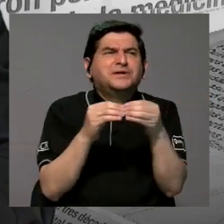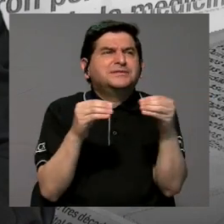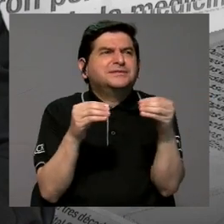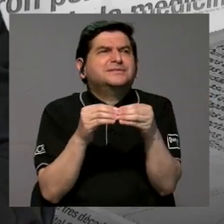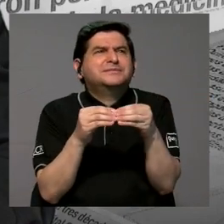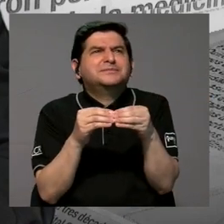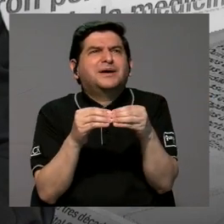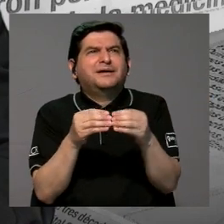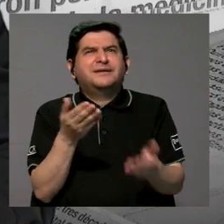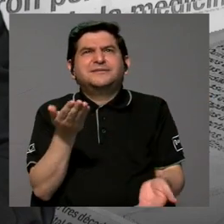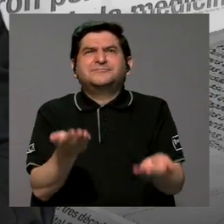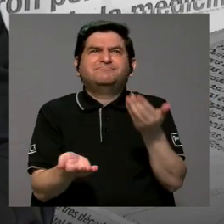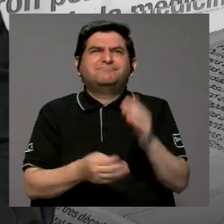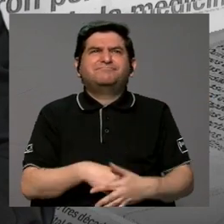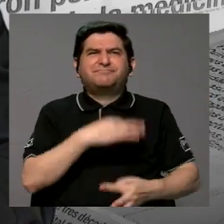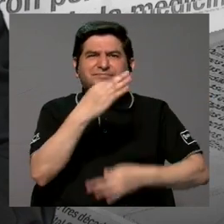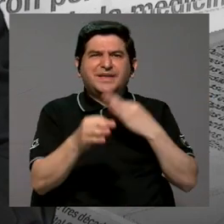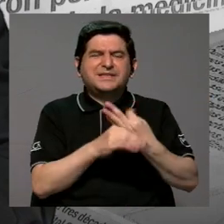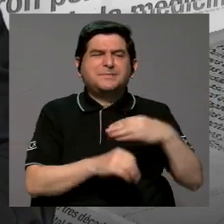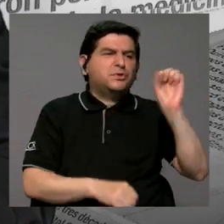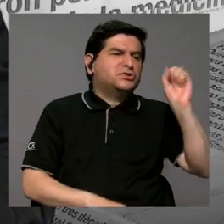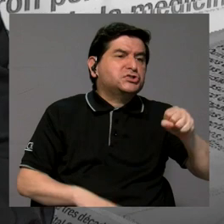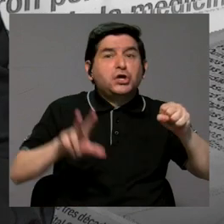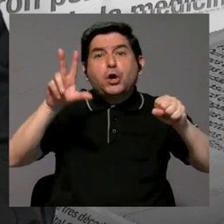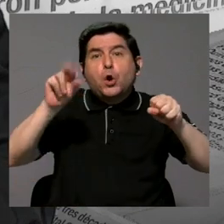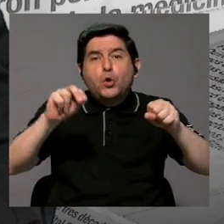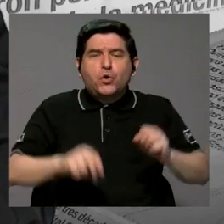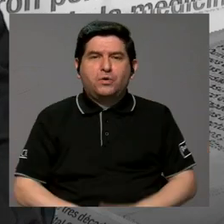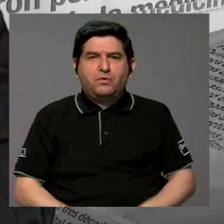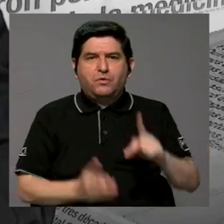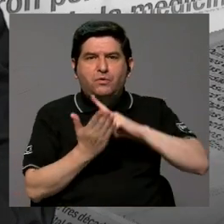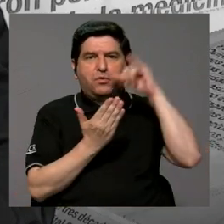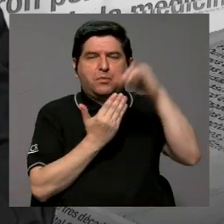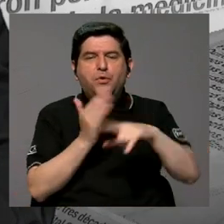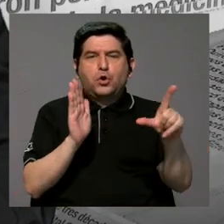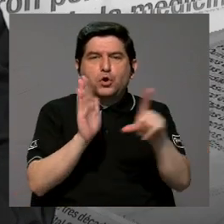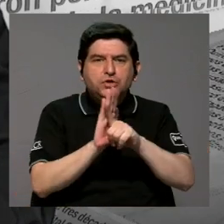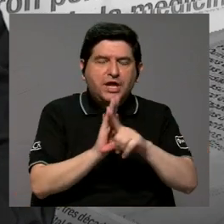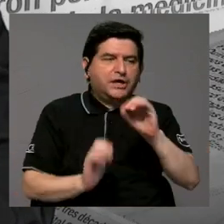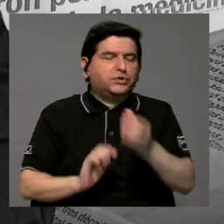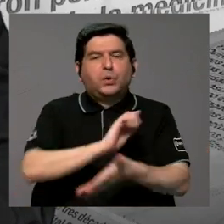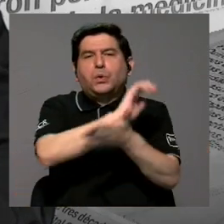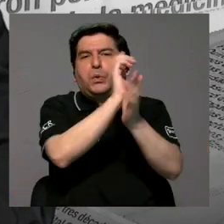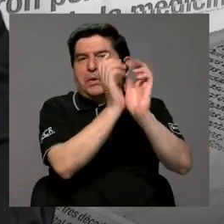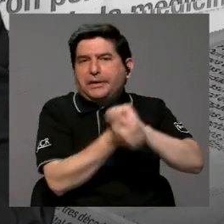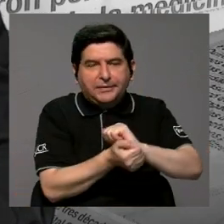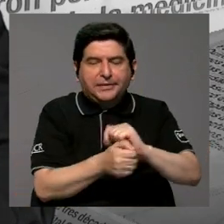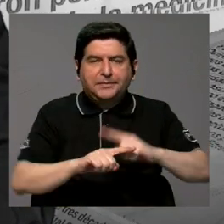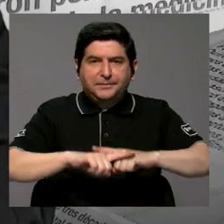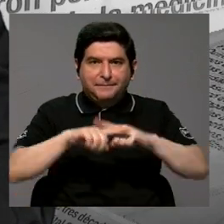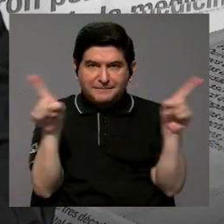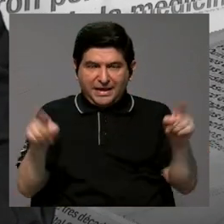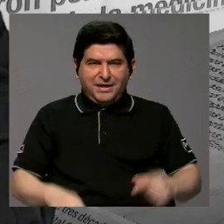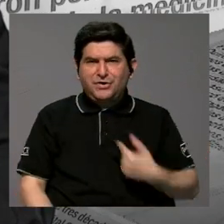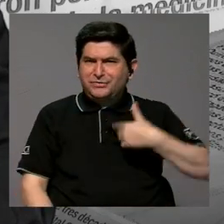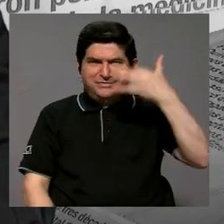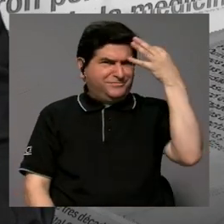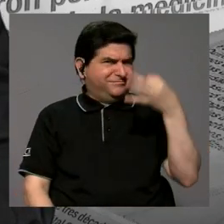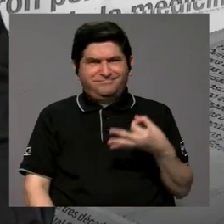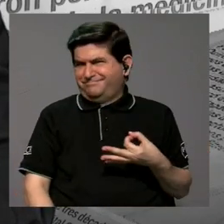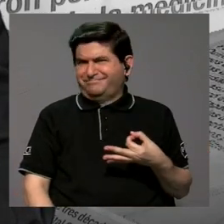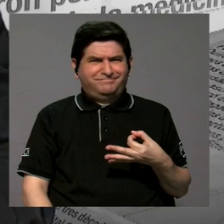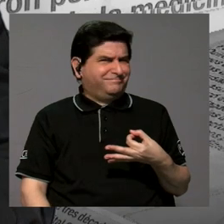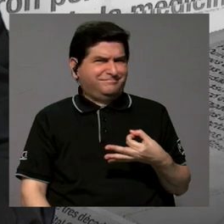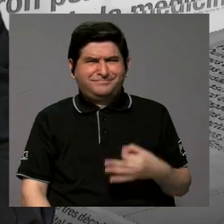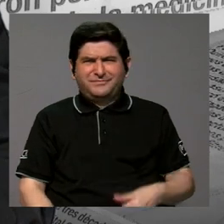vez más, este, más de un sí o un no en relación a un proyecto de ley o una posible reforma, pero no me parece